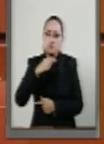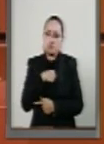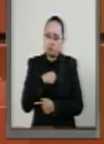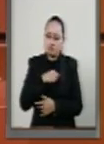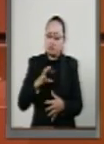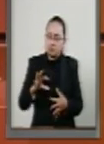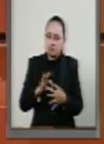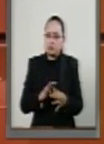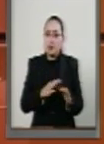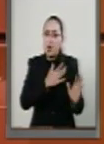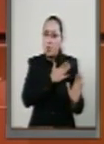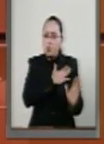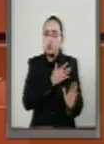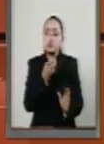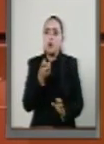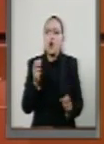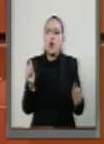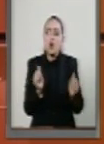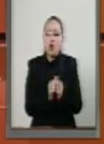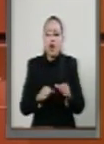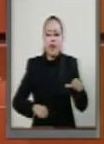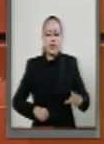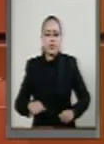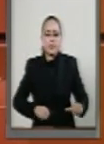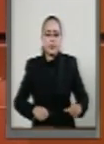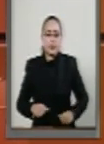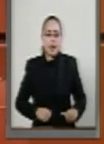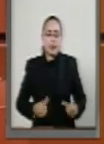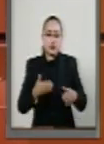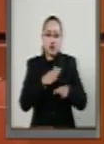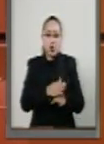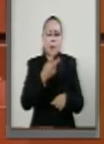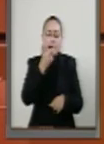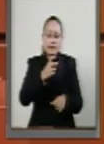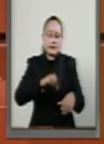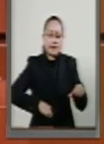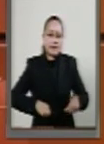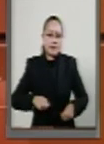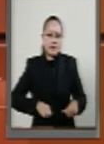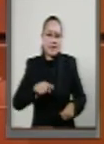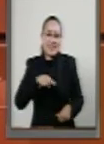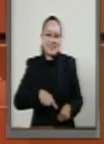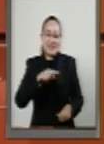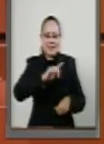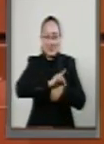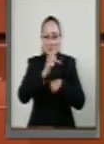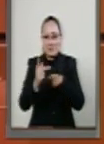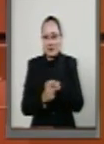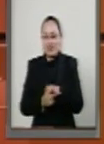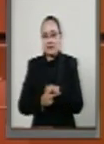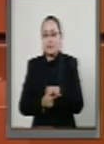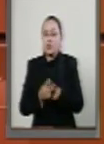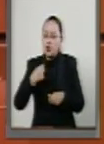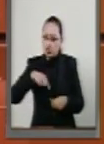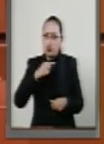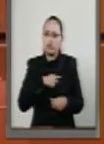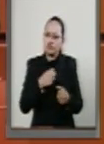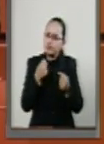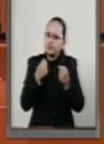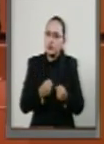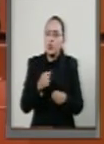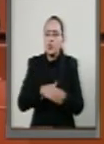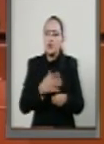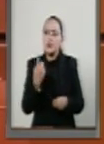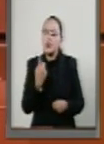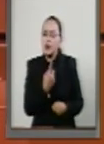comprometidos con las actividades del sector primario de nuestro país y estamos también convencidos de